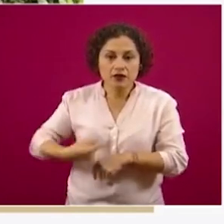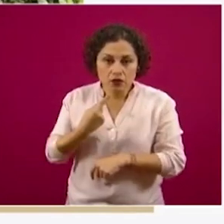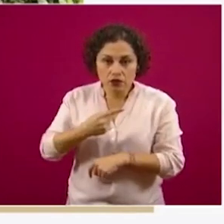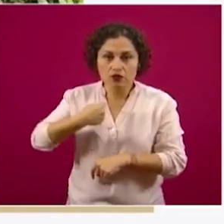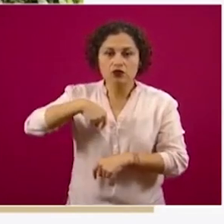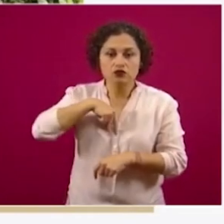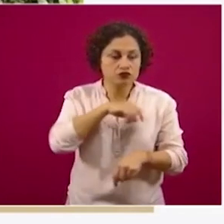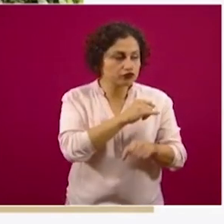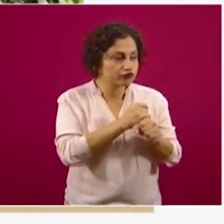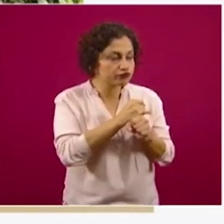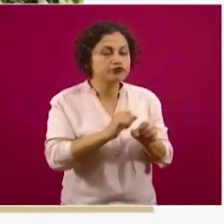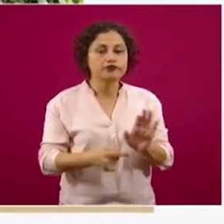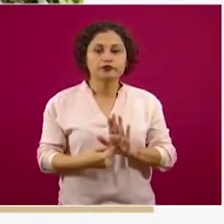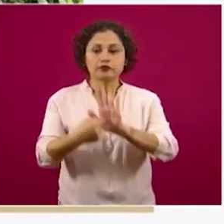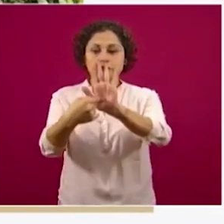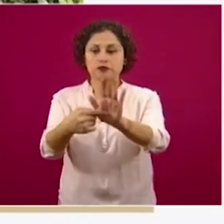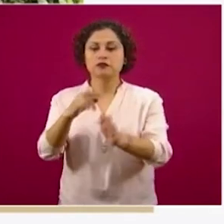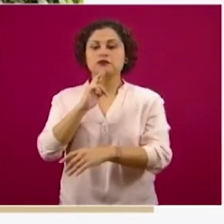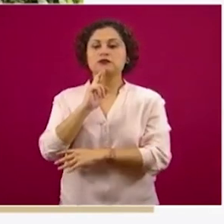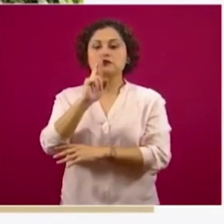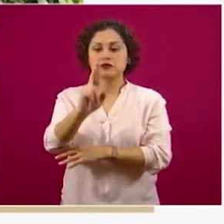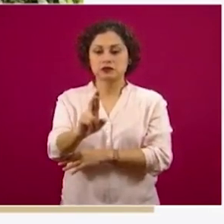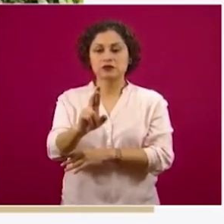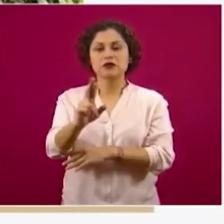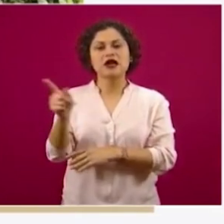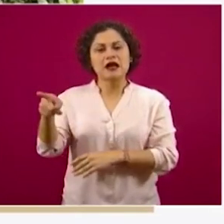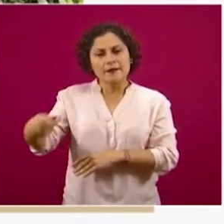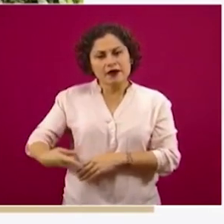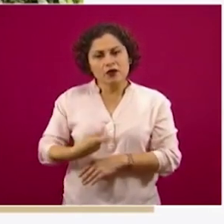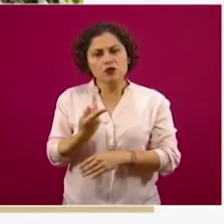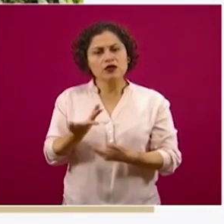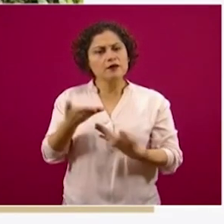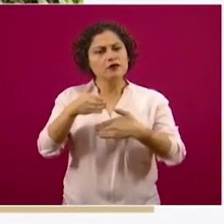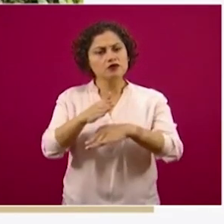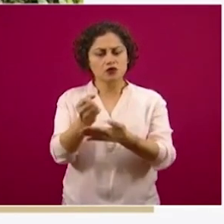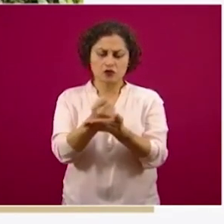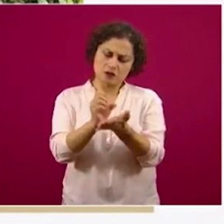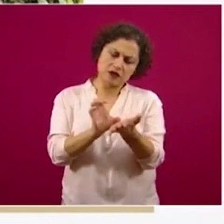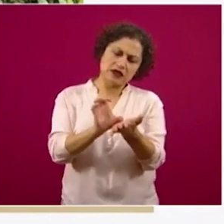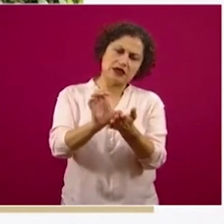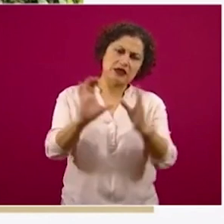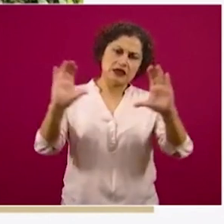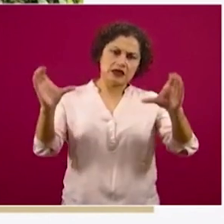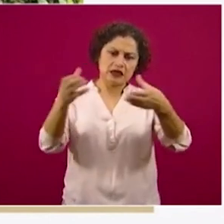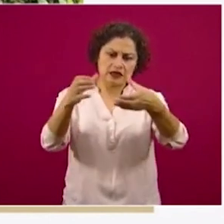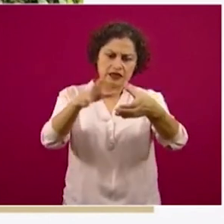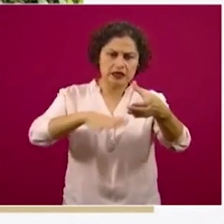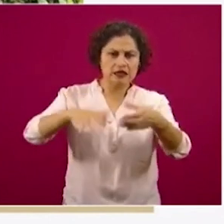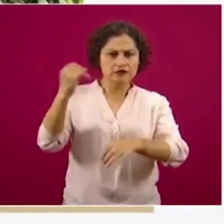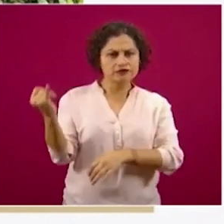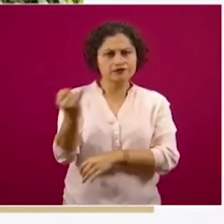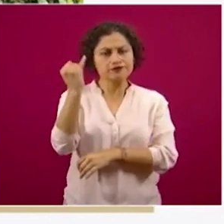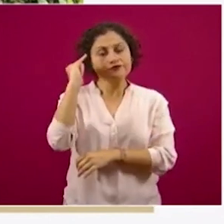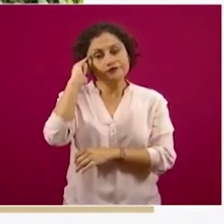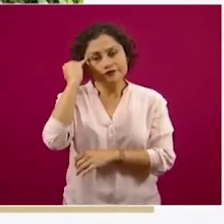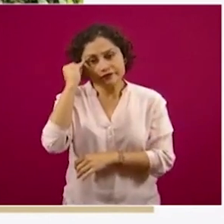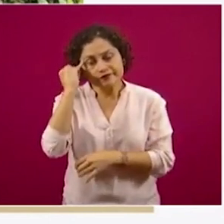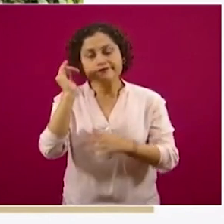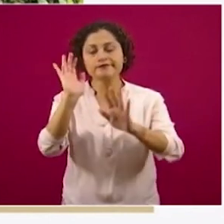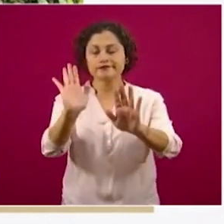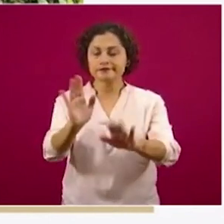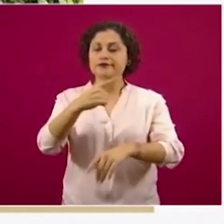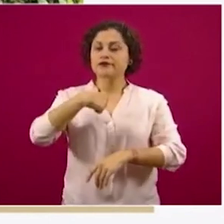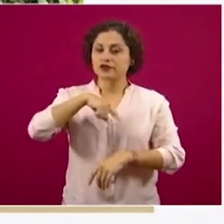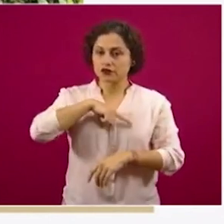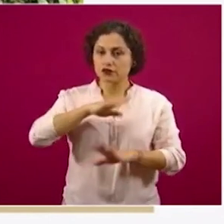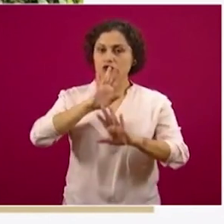Sobre el crédito solidario en la población rural, como hemos señalado, la pandemia tiene efectos diferentes, en algunos casos